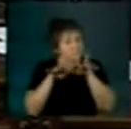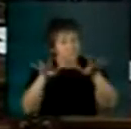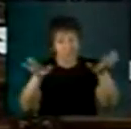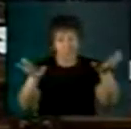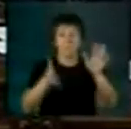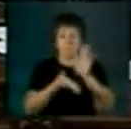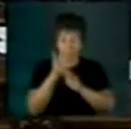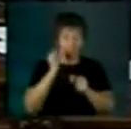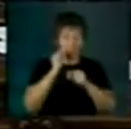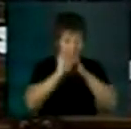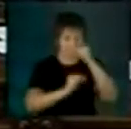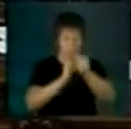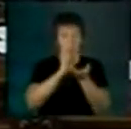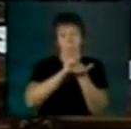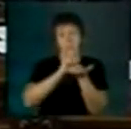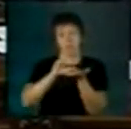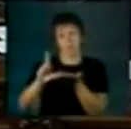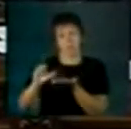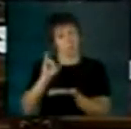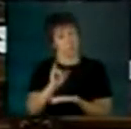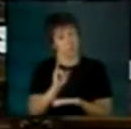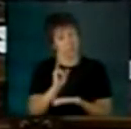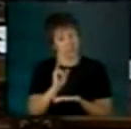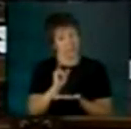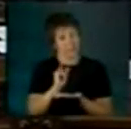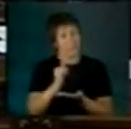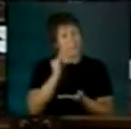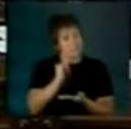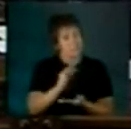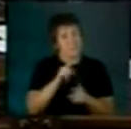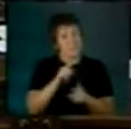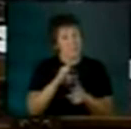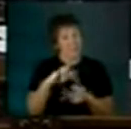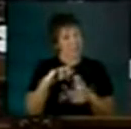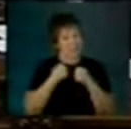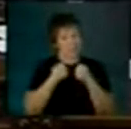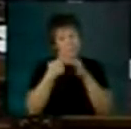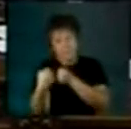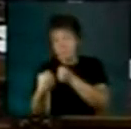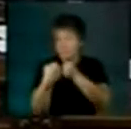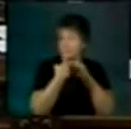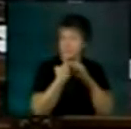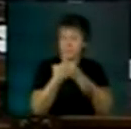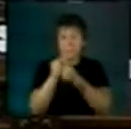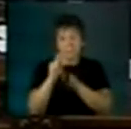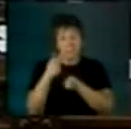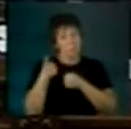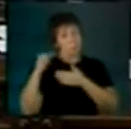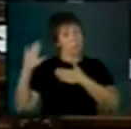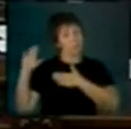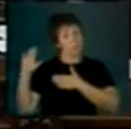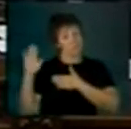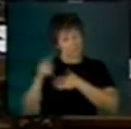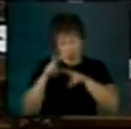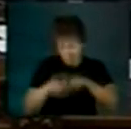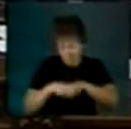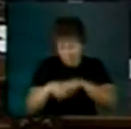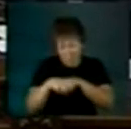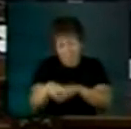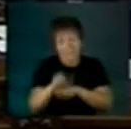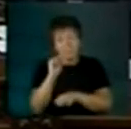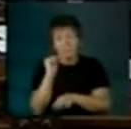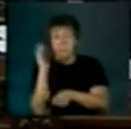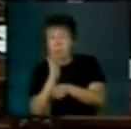en aumento. Vamos a estar cada vez más tironeados entre las promesas de la explosión agrícola y las